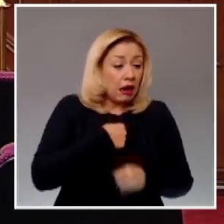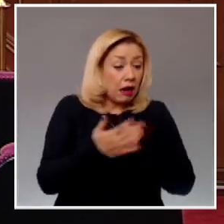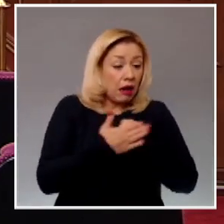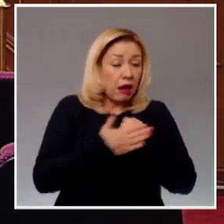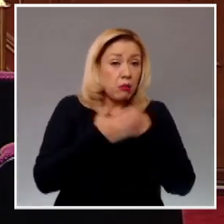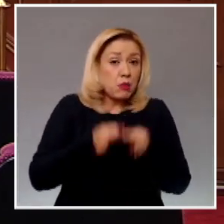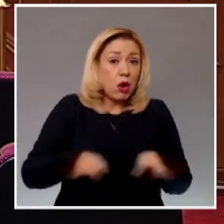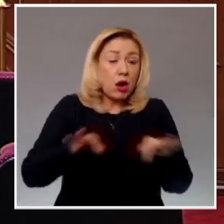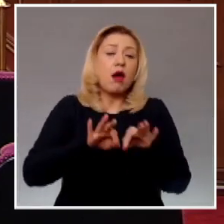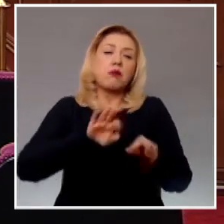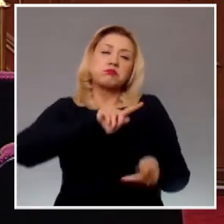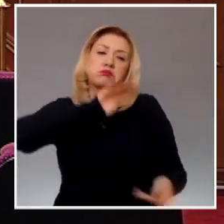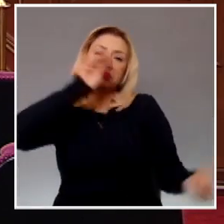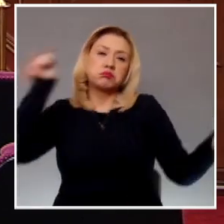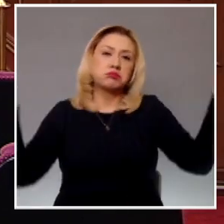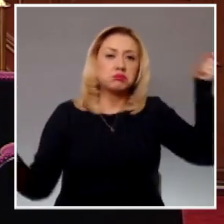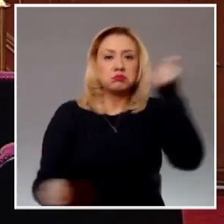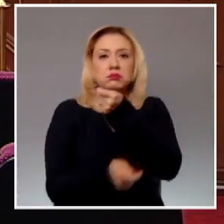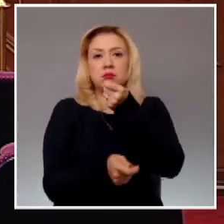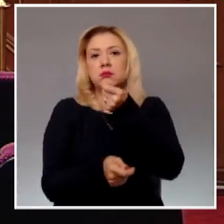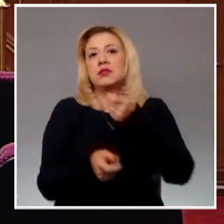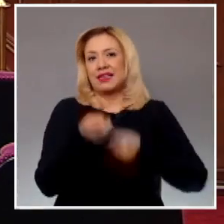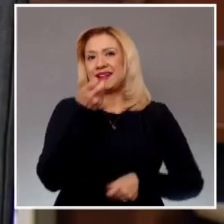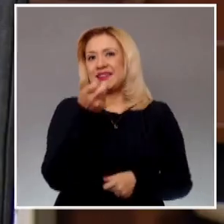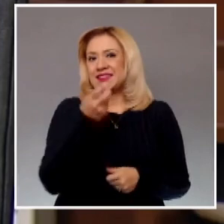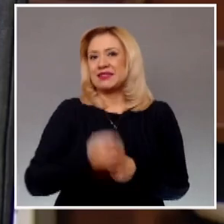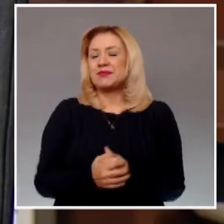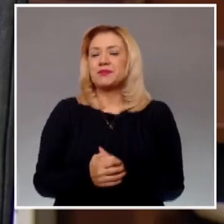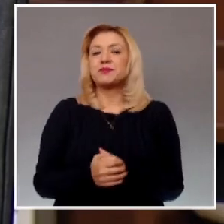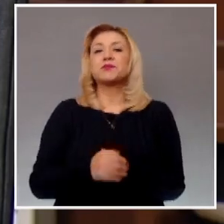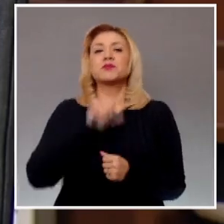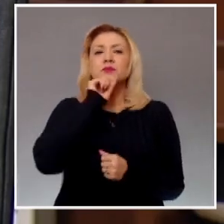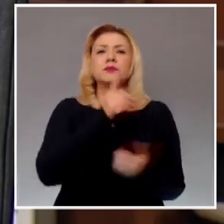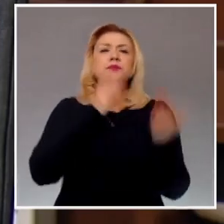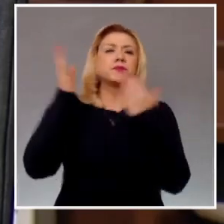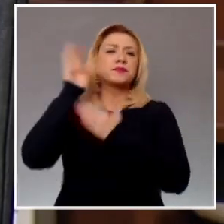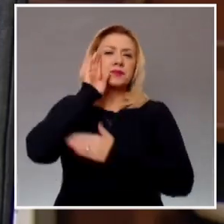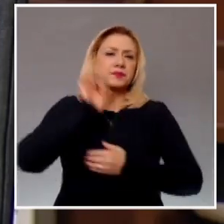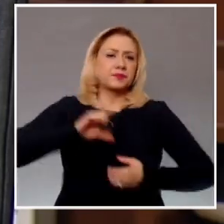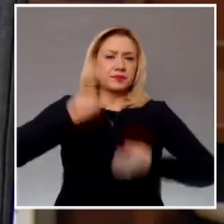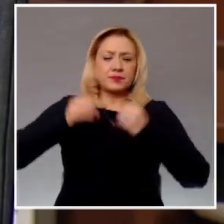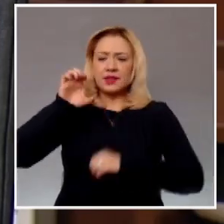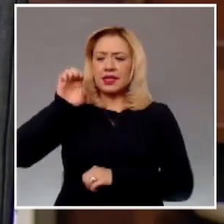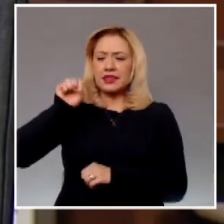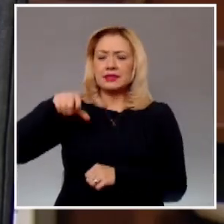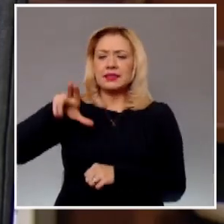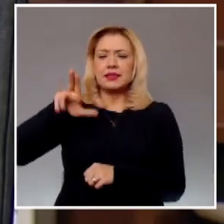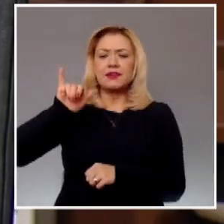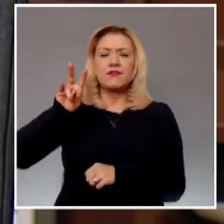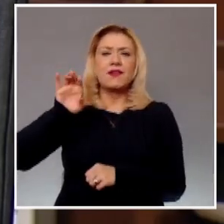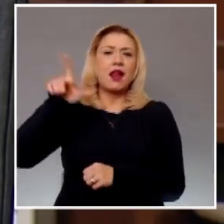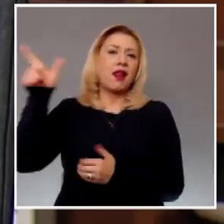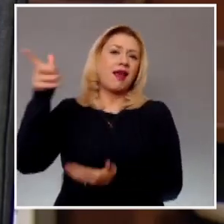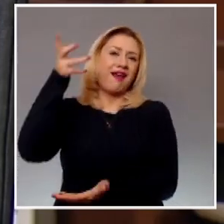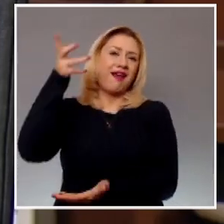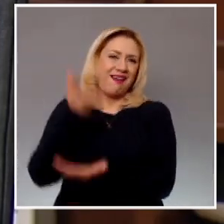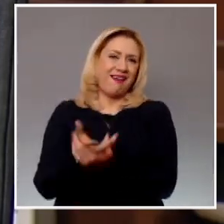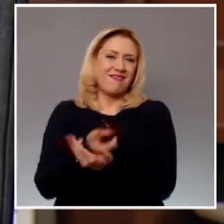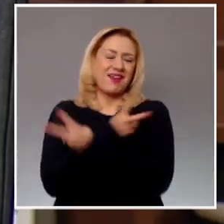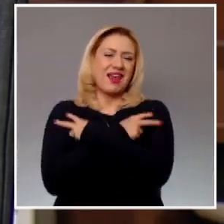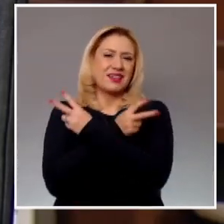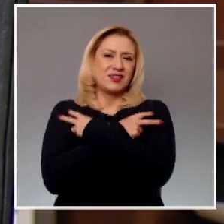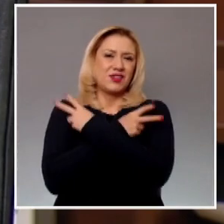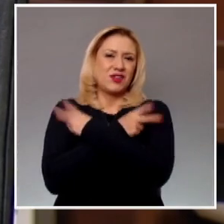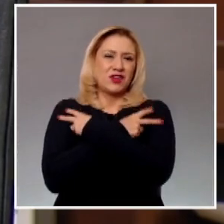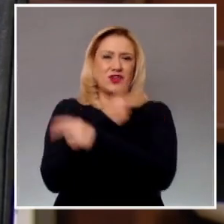sesión, la ministra Yasmín Esquivel presentó el informe de actividades de la comisión de receso del segundo periodo de